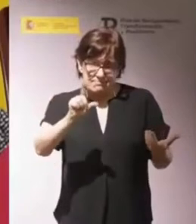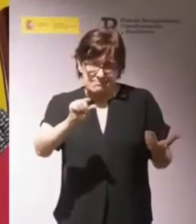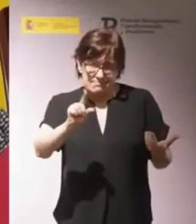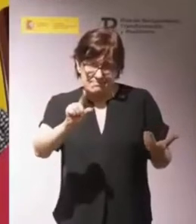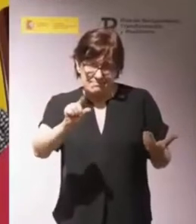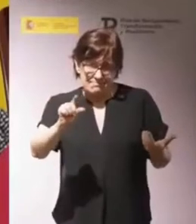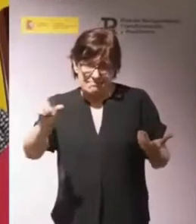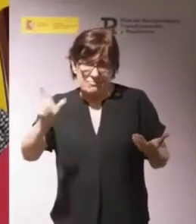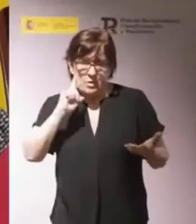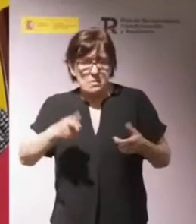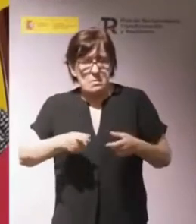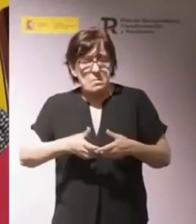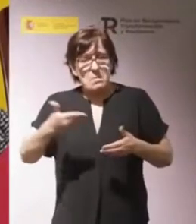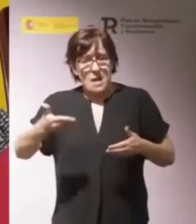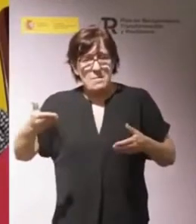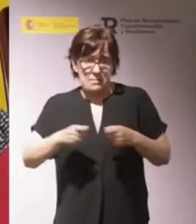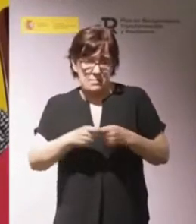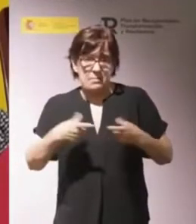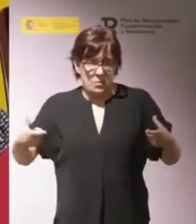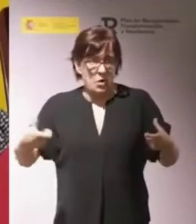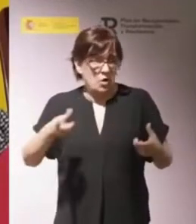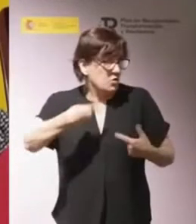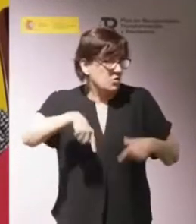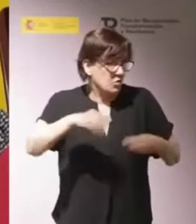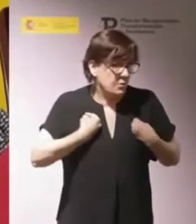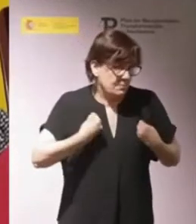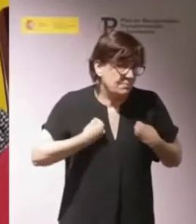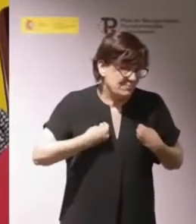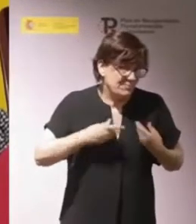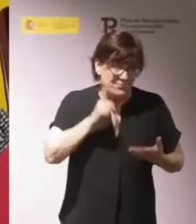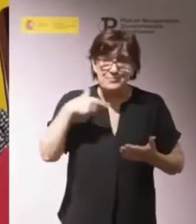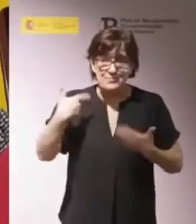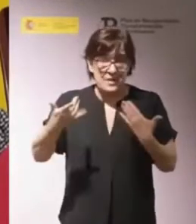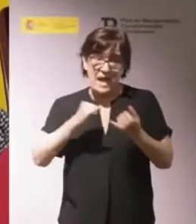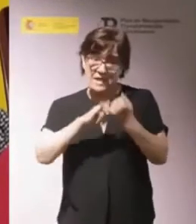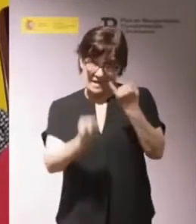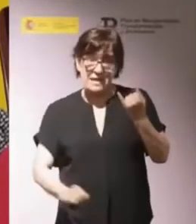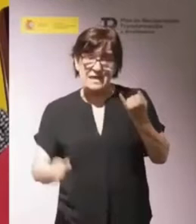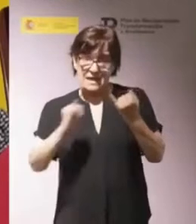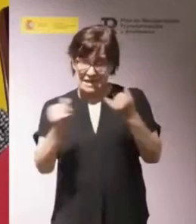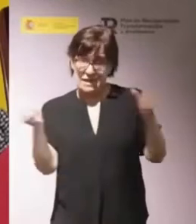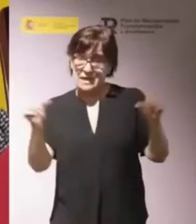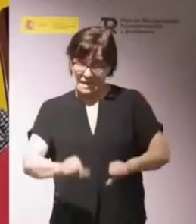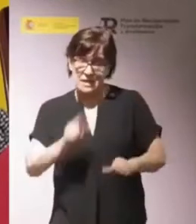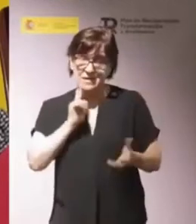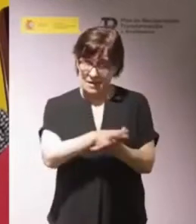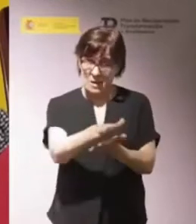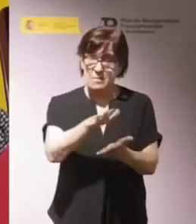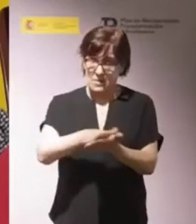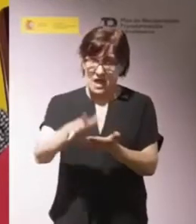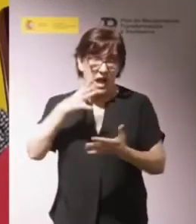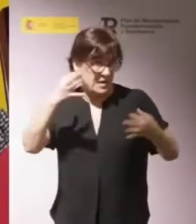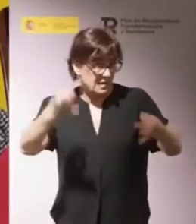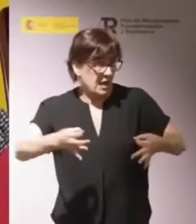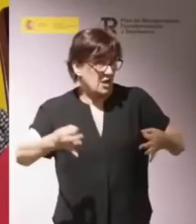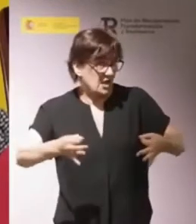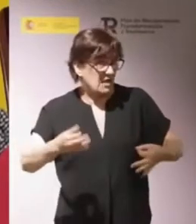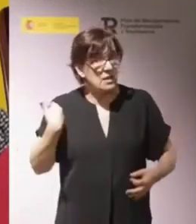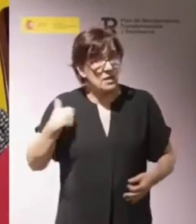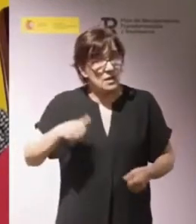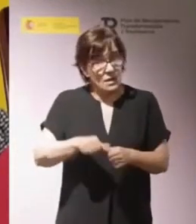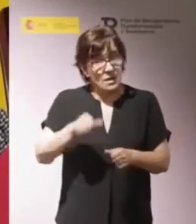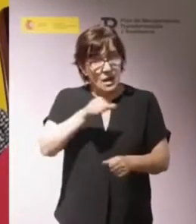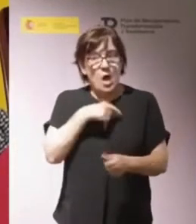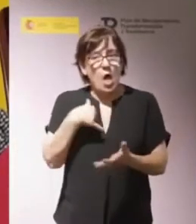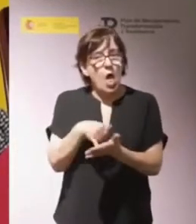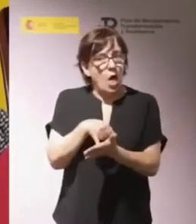todos, ha aumentado además por lo que estamos viviendo todos, que son las sucesivas crisis, que está impactando en una realidad que ya teníamos muy